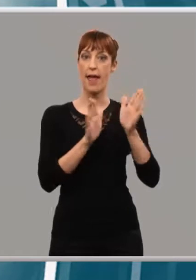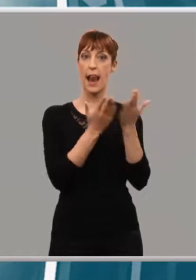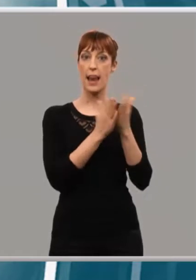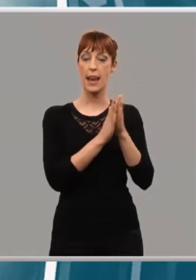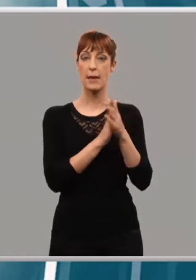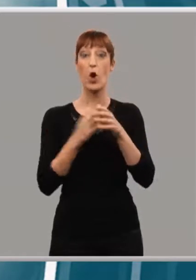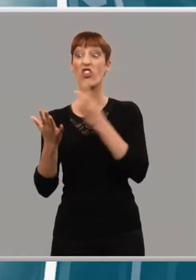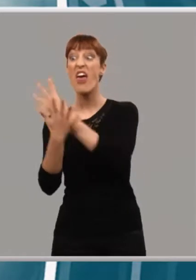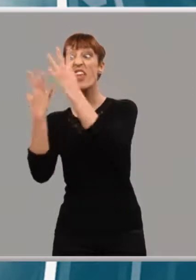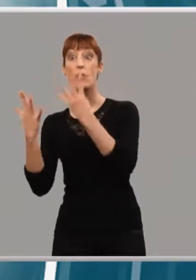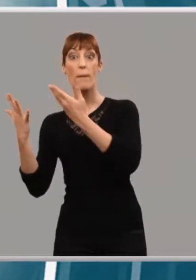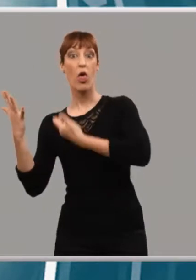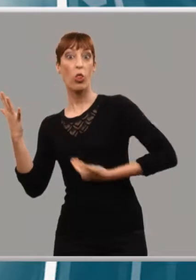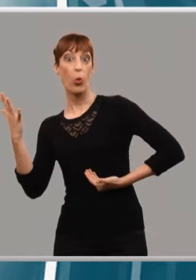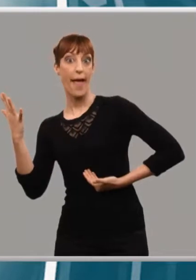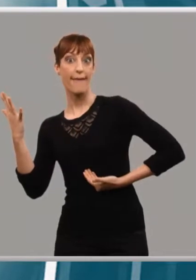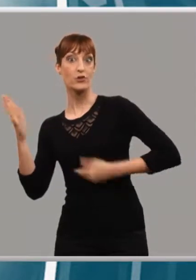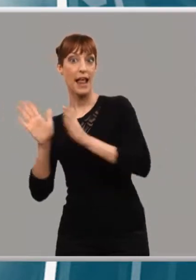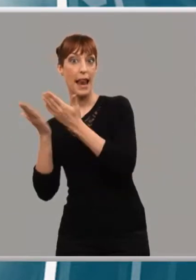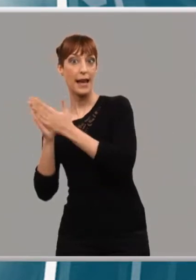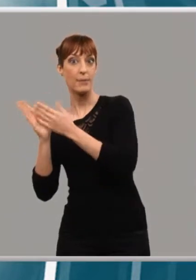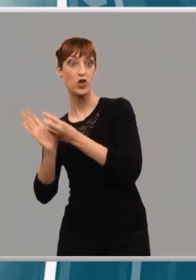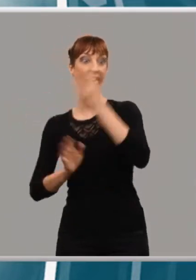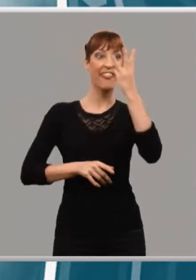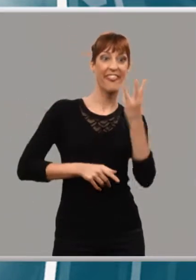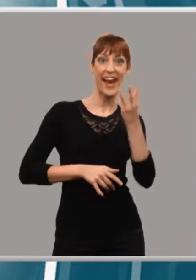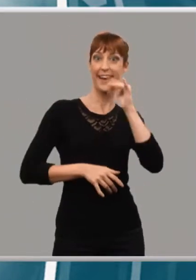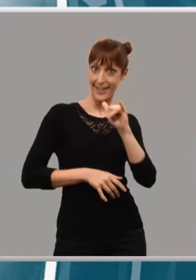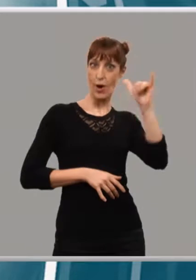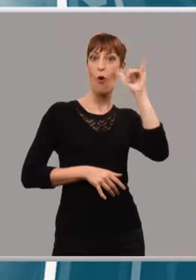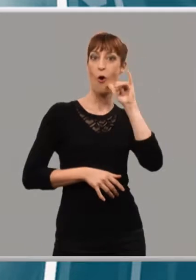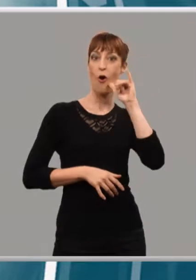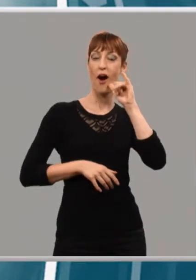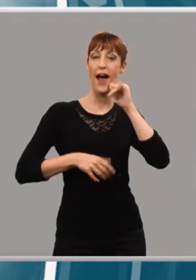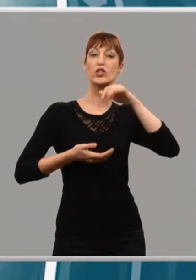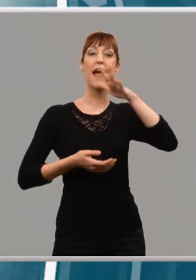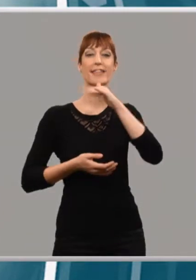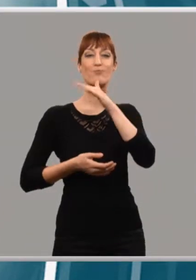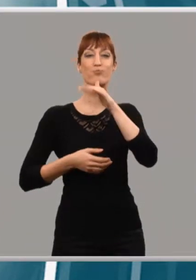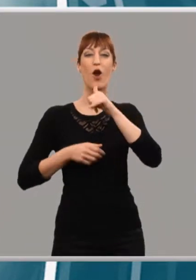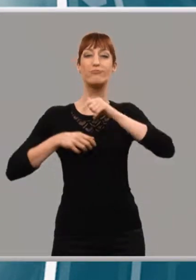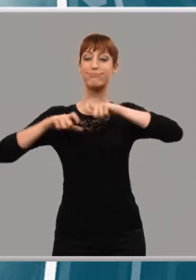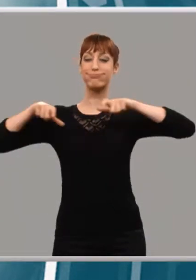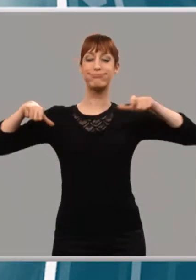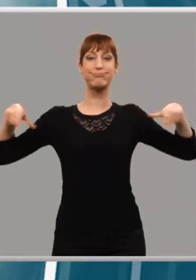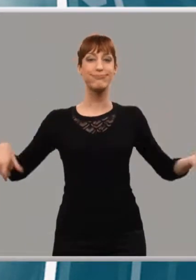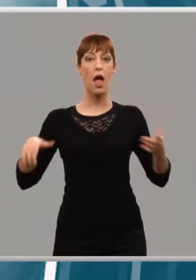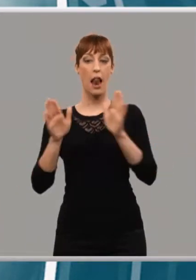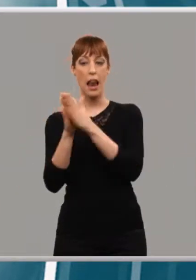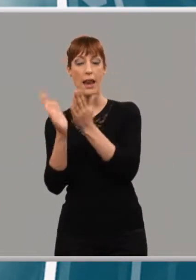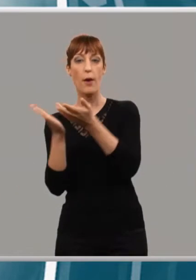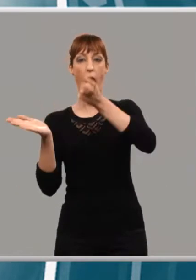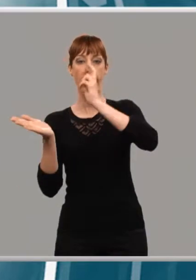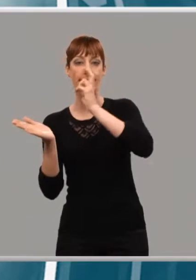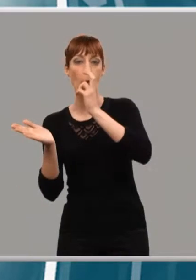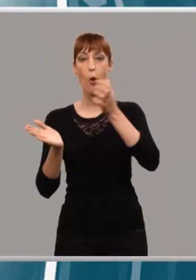riojanos, desembarcan mañana en el espolón con sus ejemplares. Antiguos, raros, de segunda mano, pero